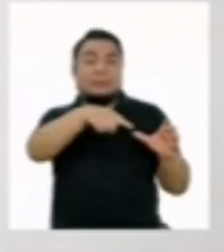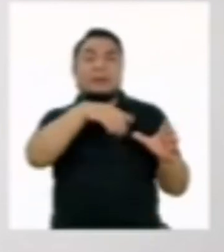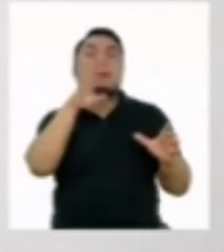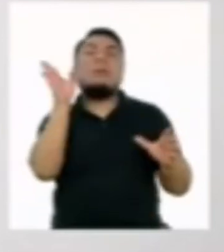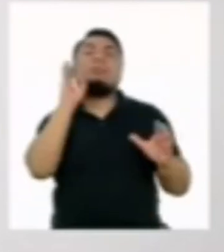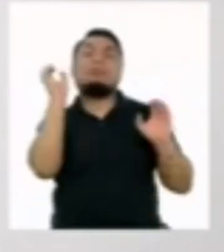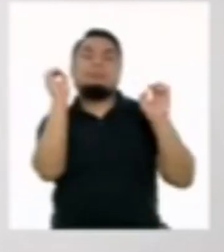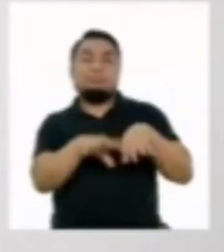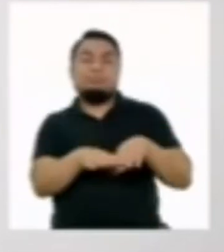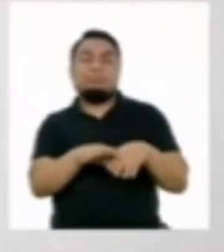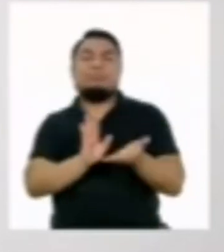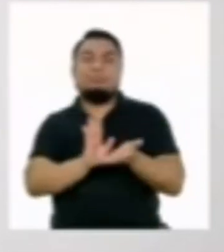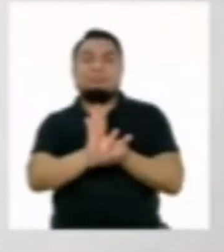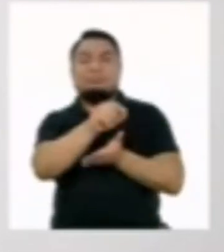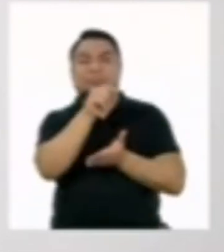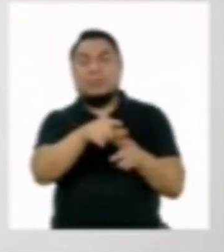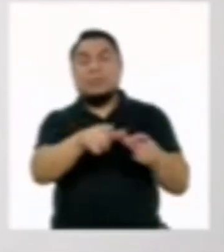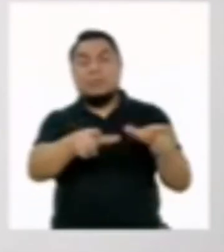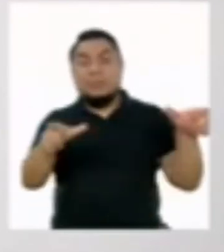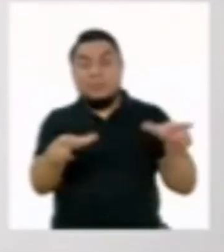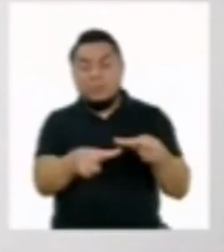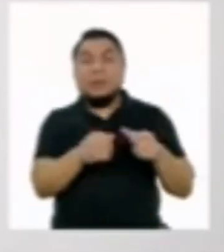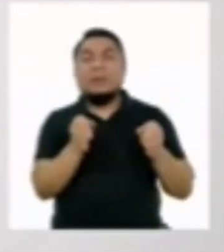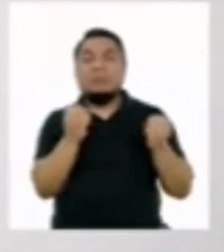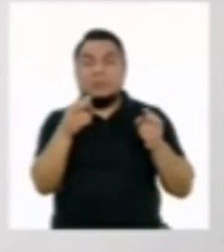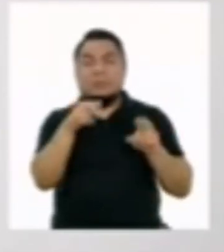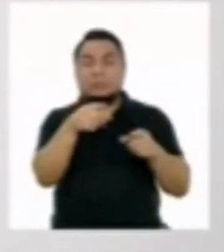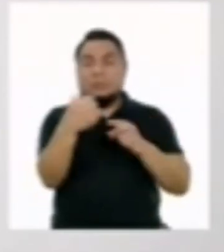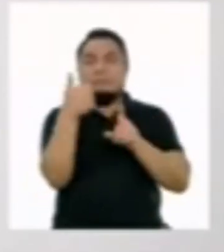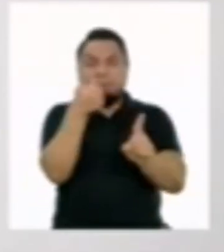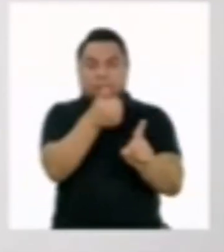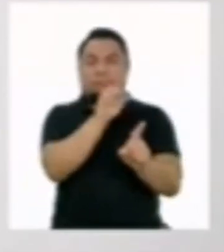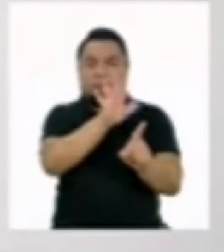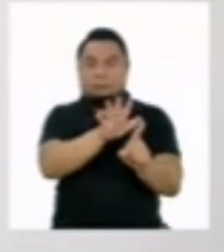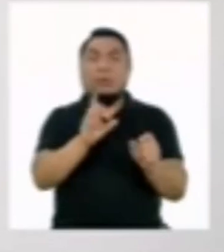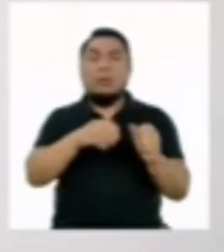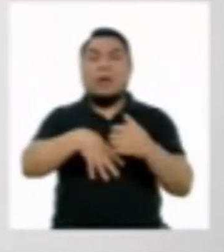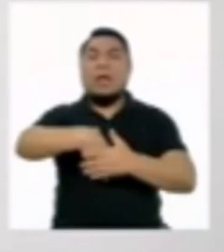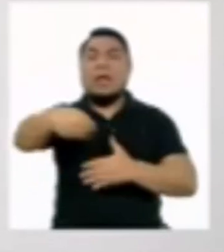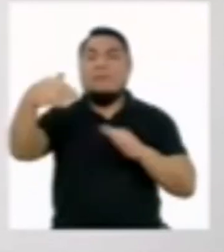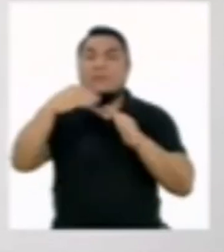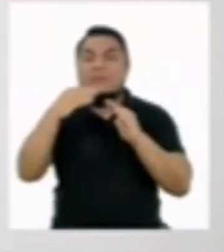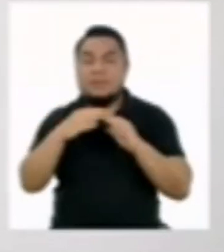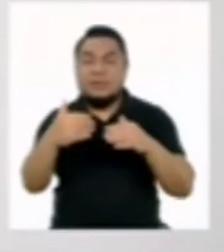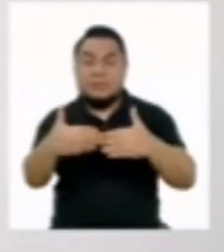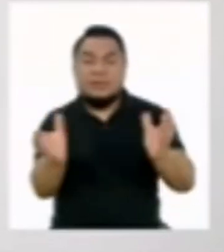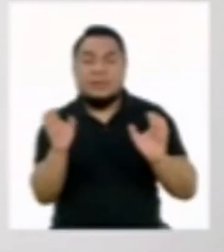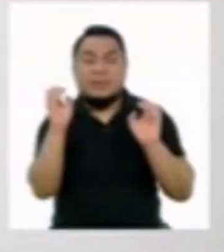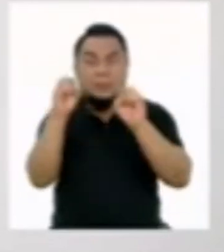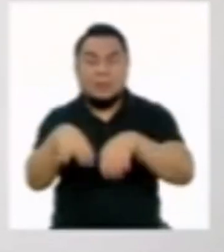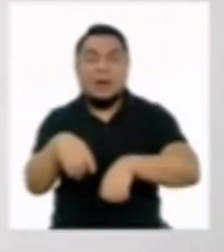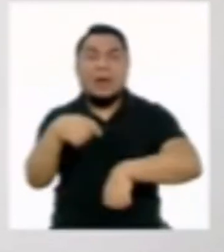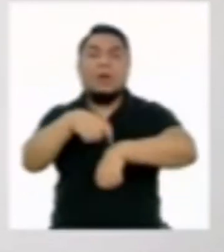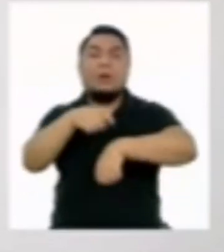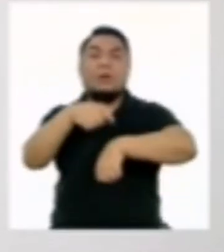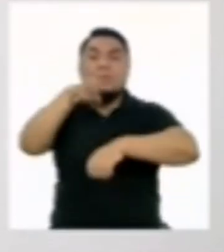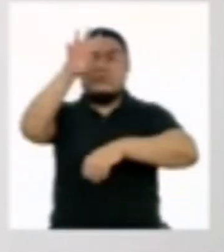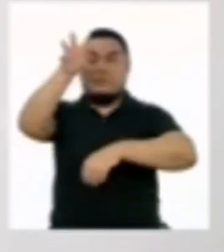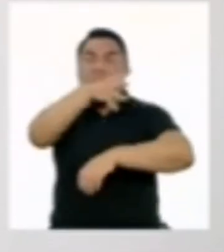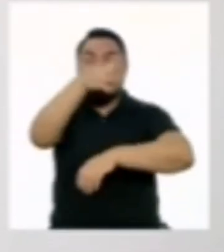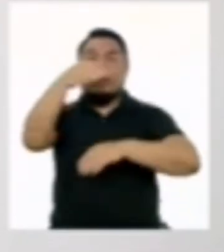va a la basura y la desechamos en los lugares designados o la sacamos fuera de nuestras casas, en los horarios